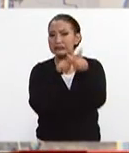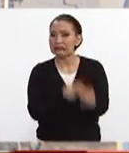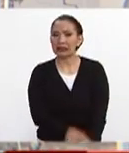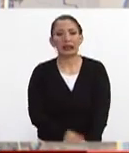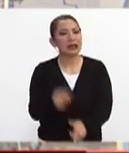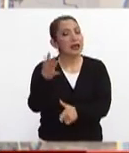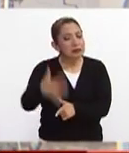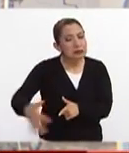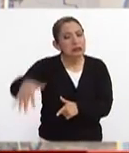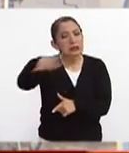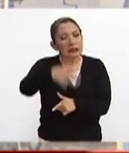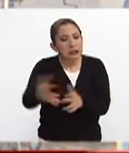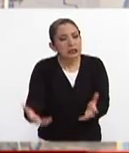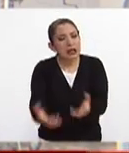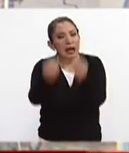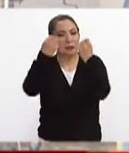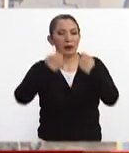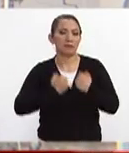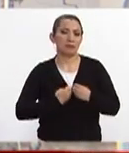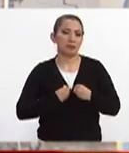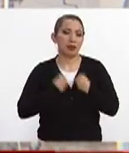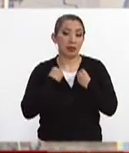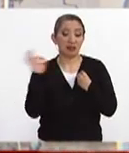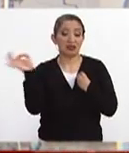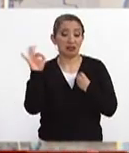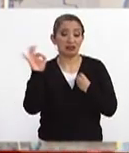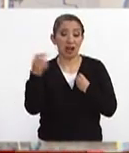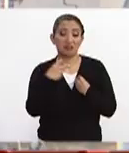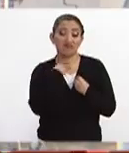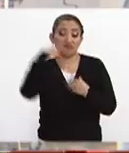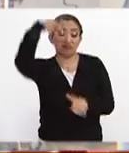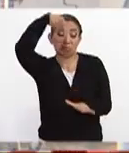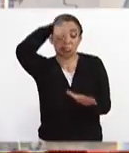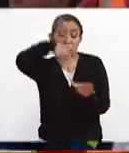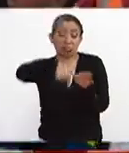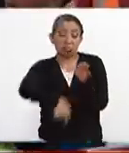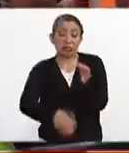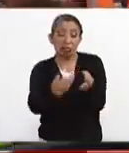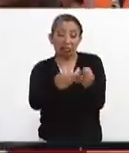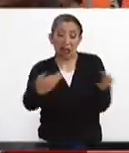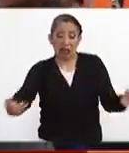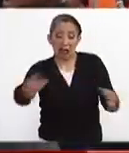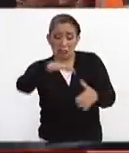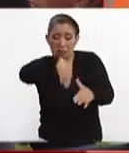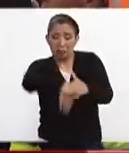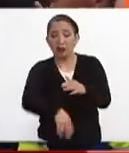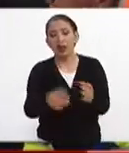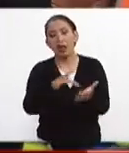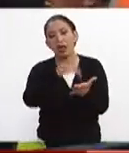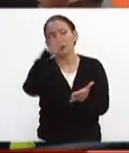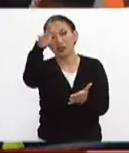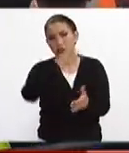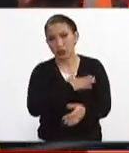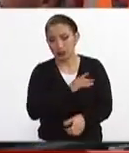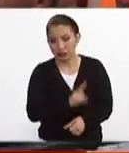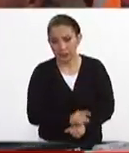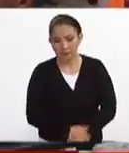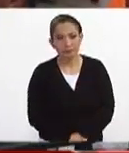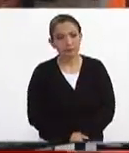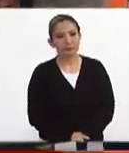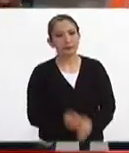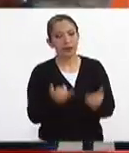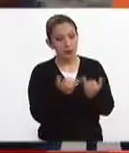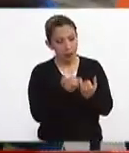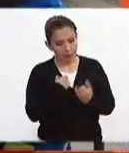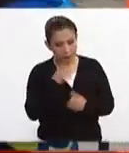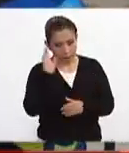momento para poder seguir rescatando a personas que pudieran estar atrapadas entre los escombros. Muchas gracias y muy buenos días. Saluda a